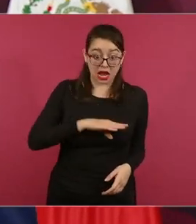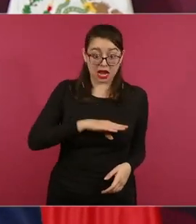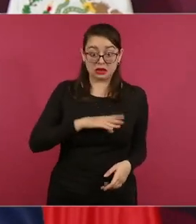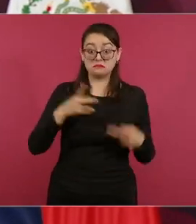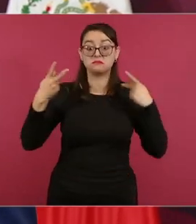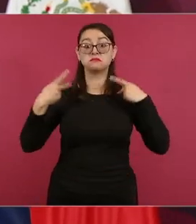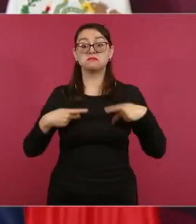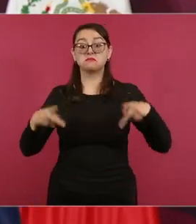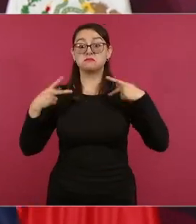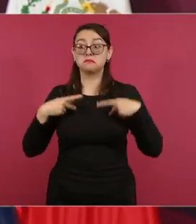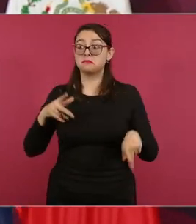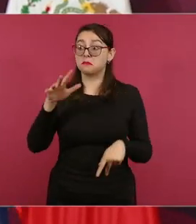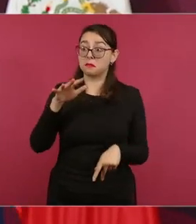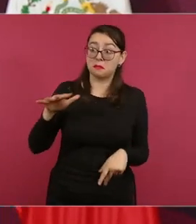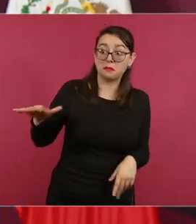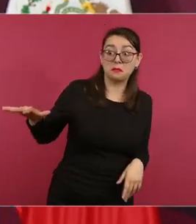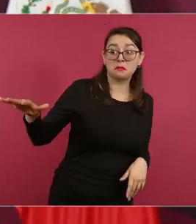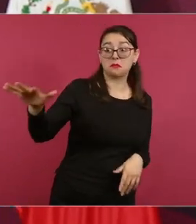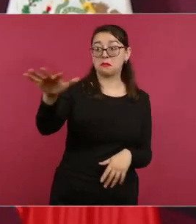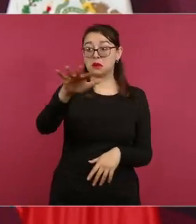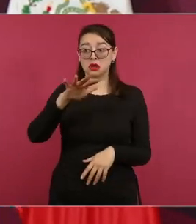Llenarían el Zócalo